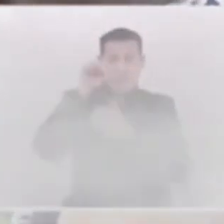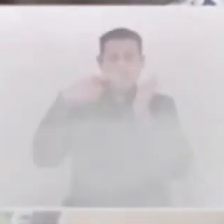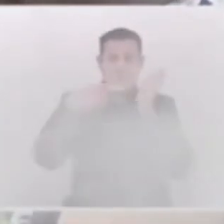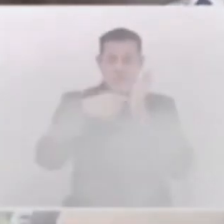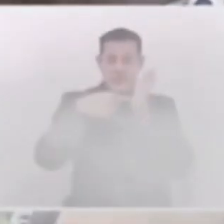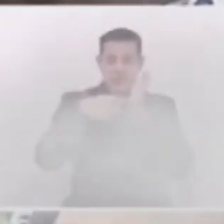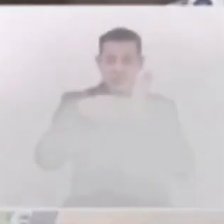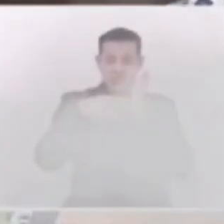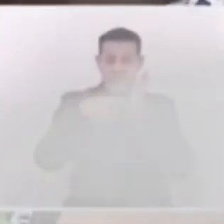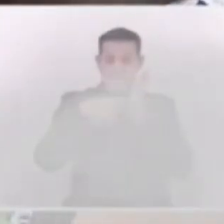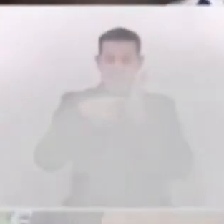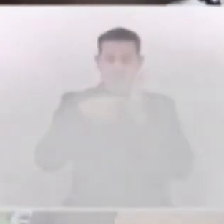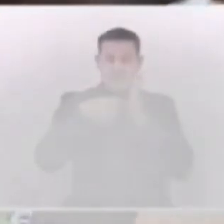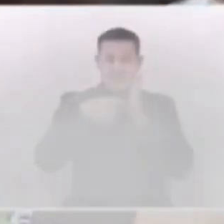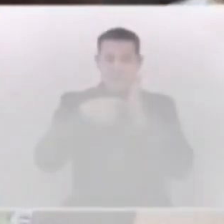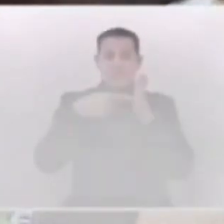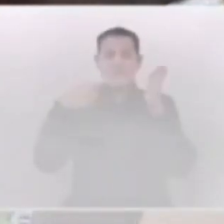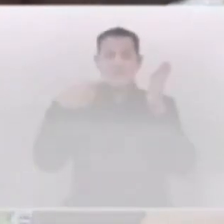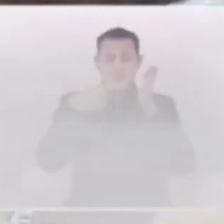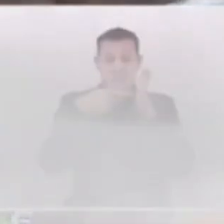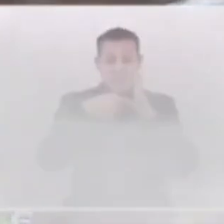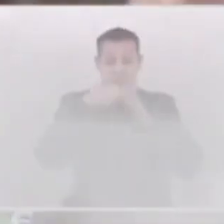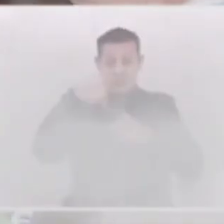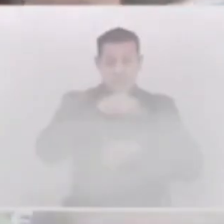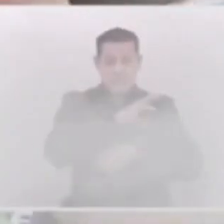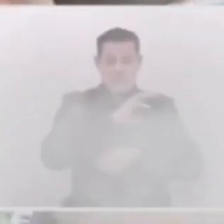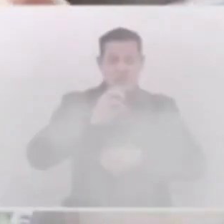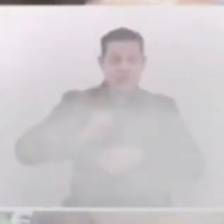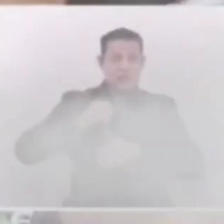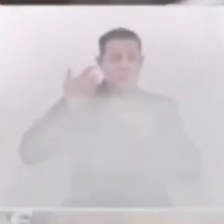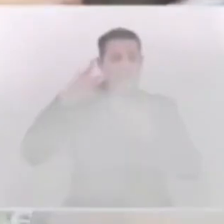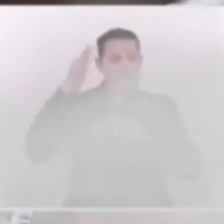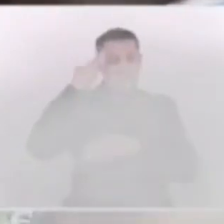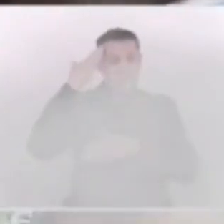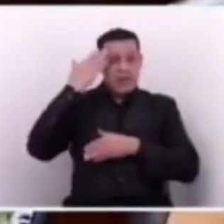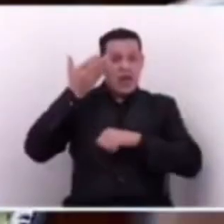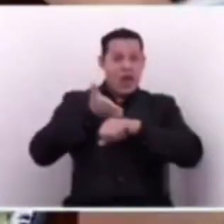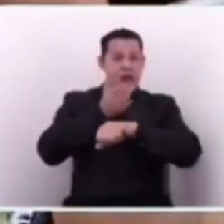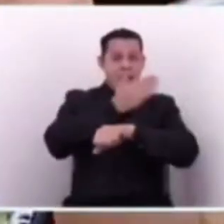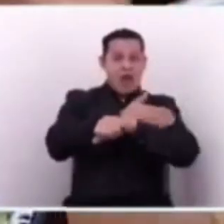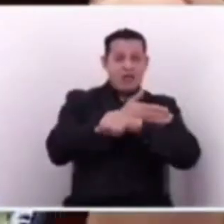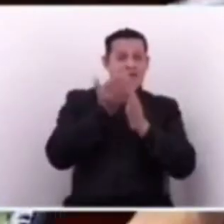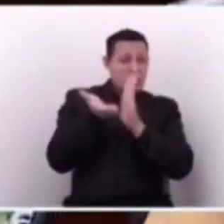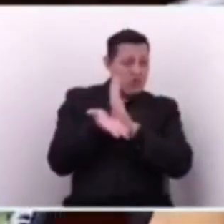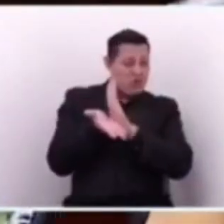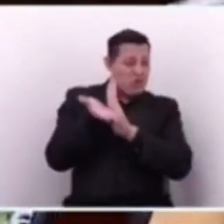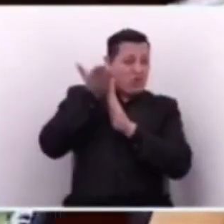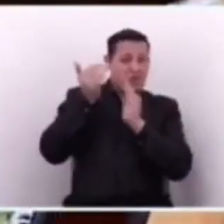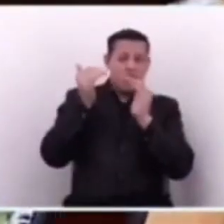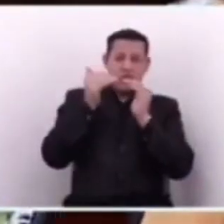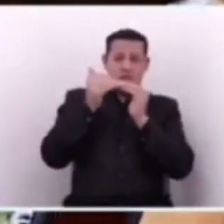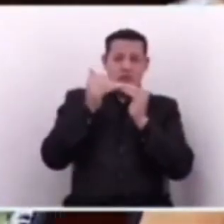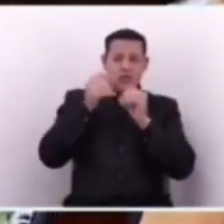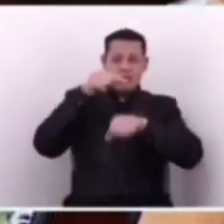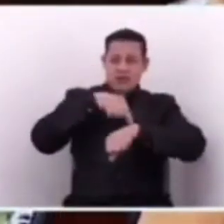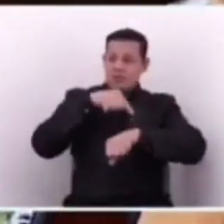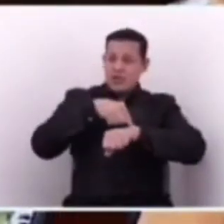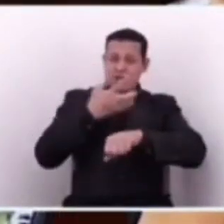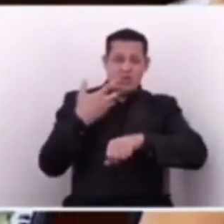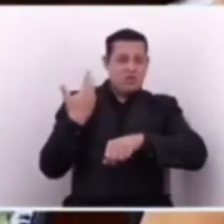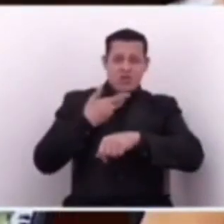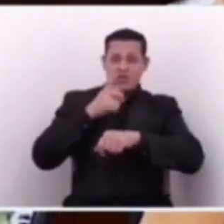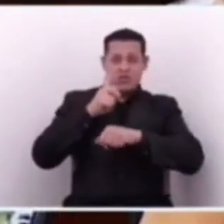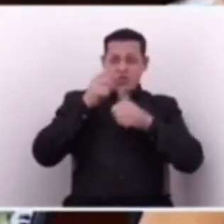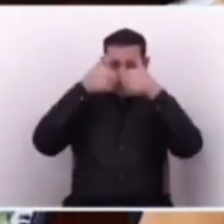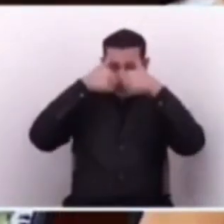endeudamiento. Y el endeudamiento en El Salvador, ya sé que van a decir que antes era alto, también lo denunciamos en su momento.